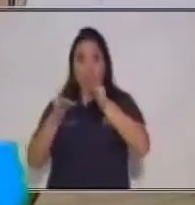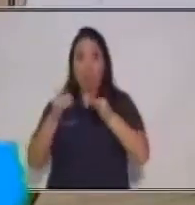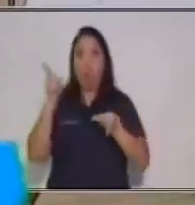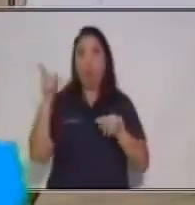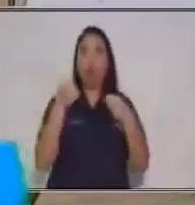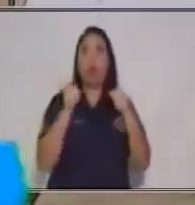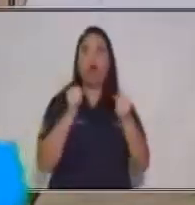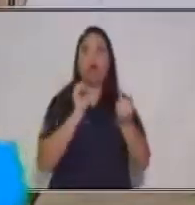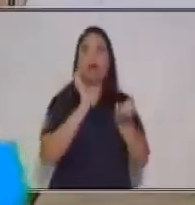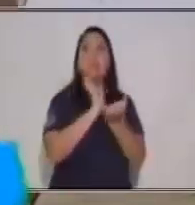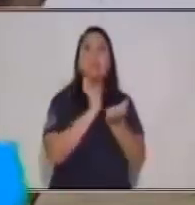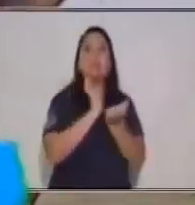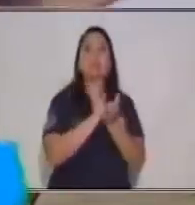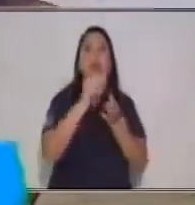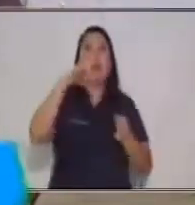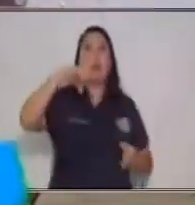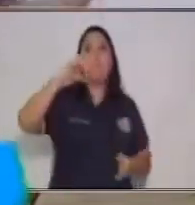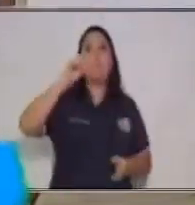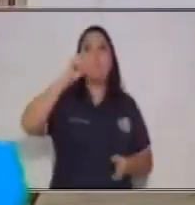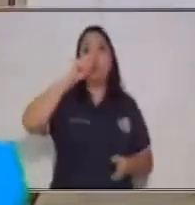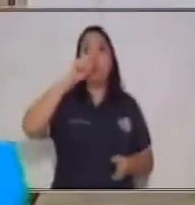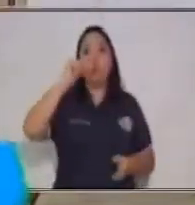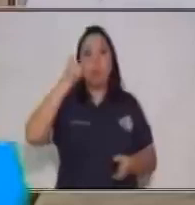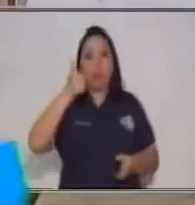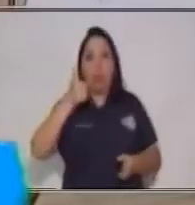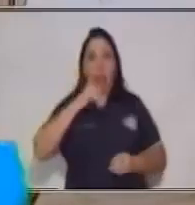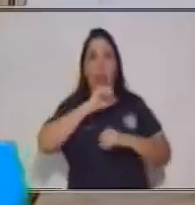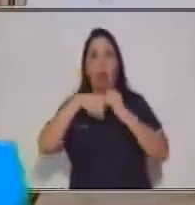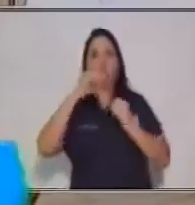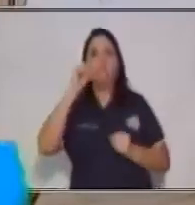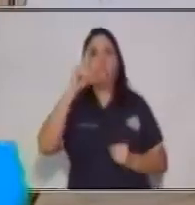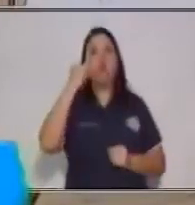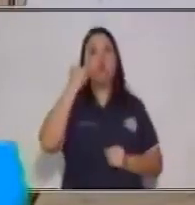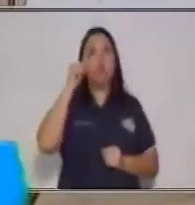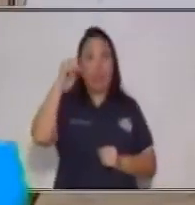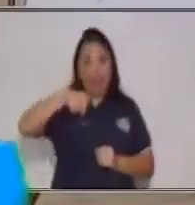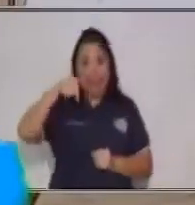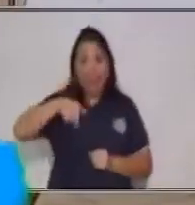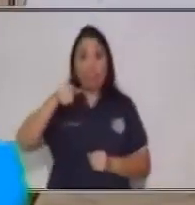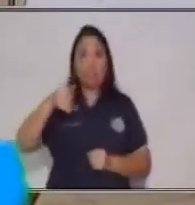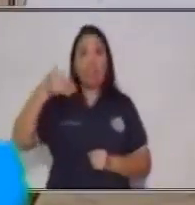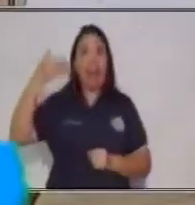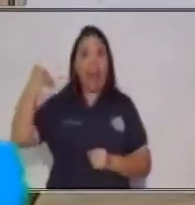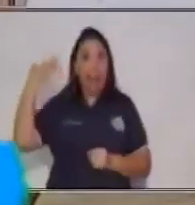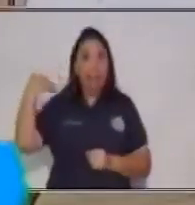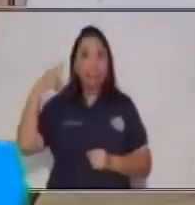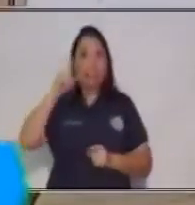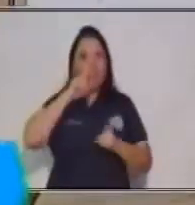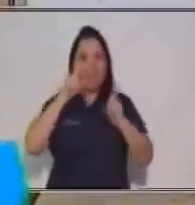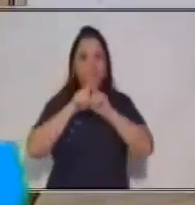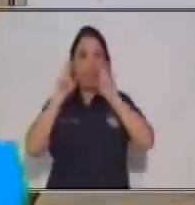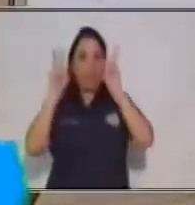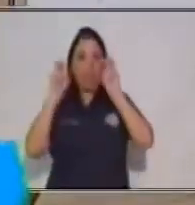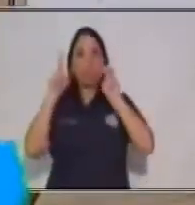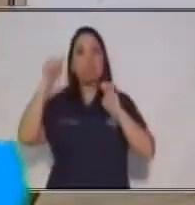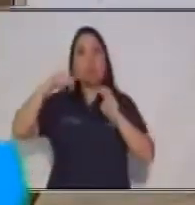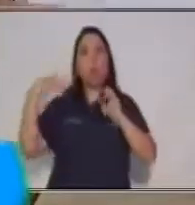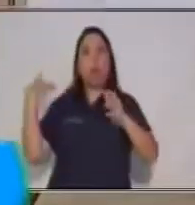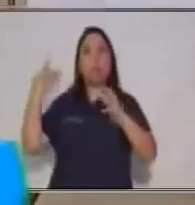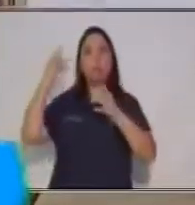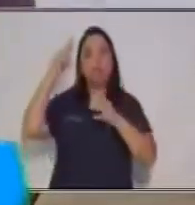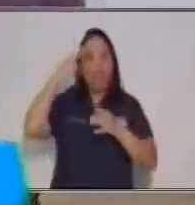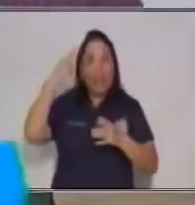ese orden, y también para que estos pasos y lo que hemos visto anteriormente lo puedas aplicar en